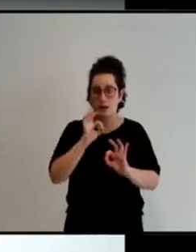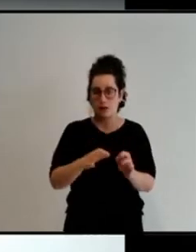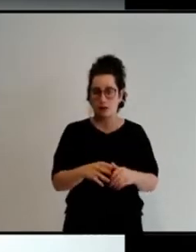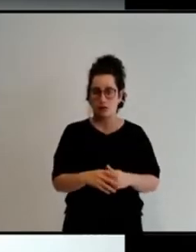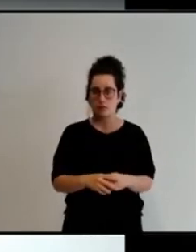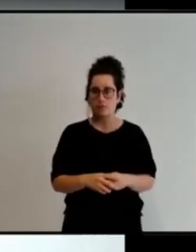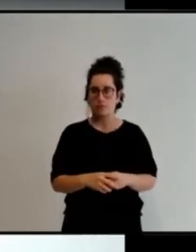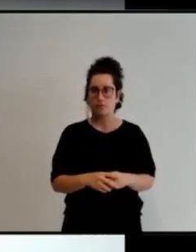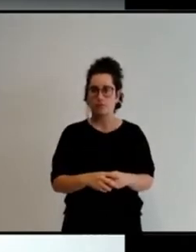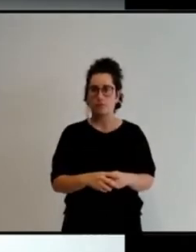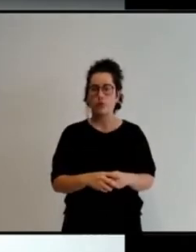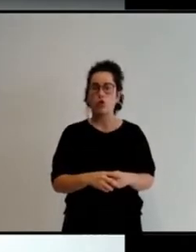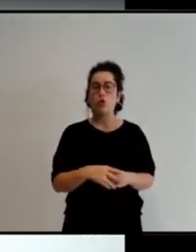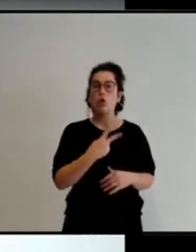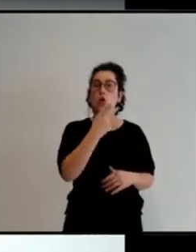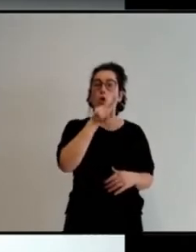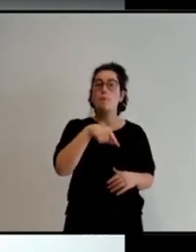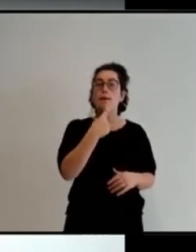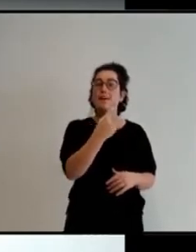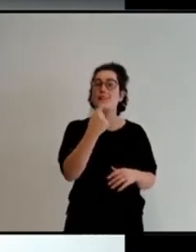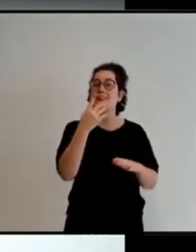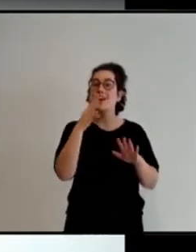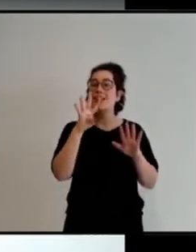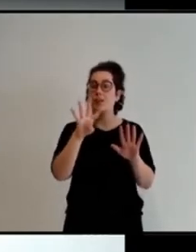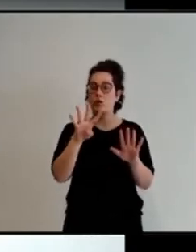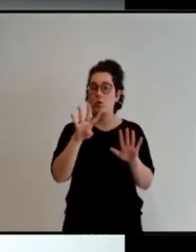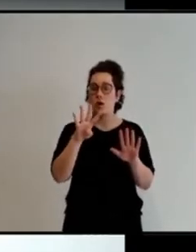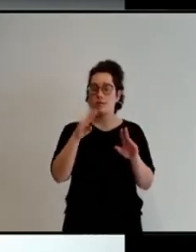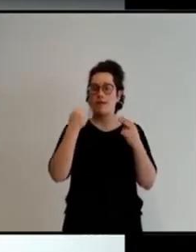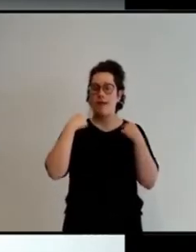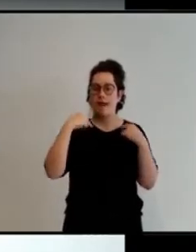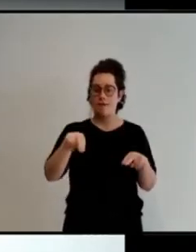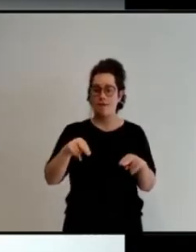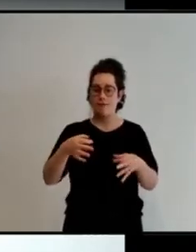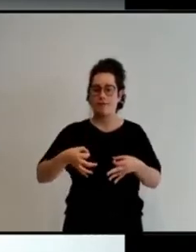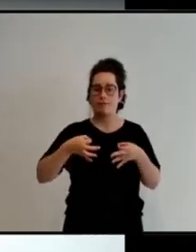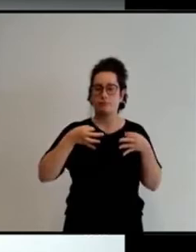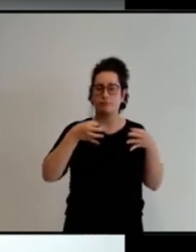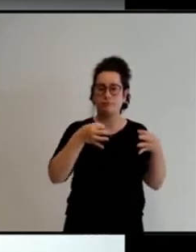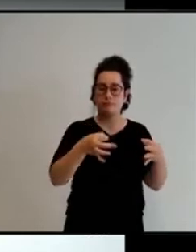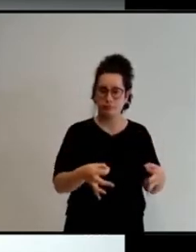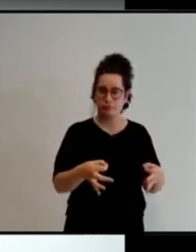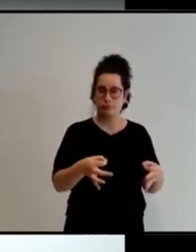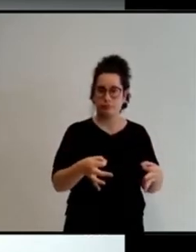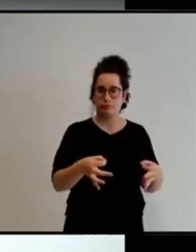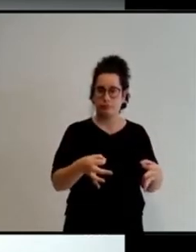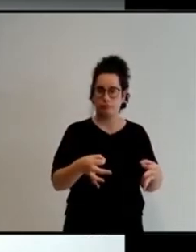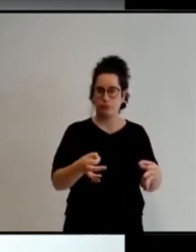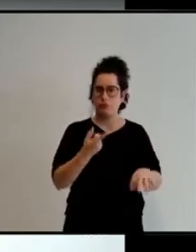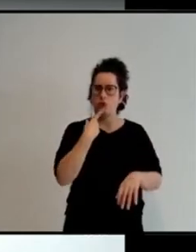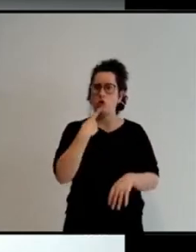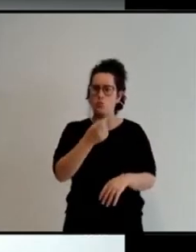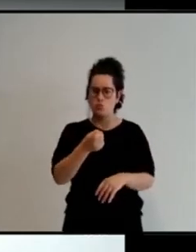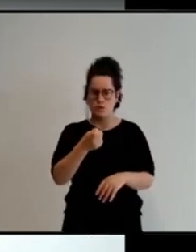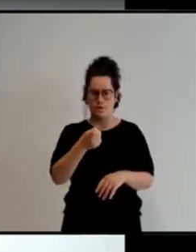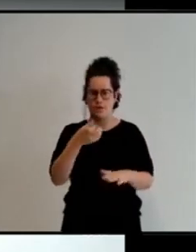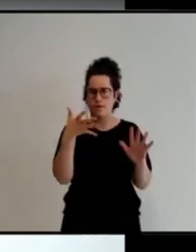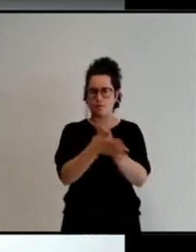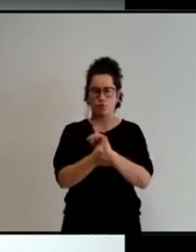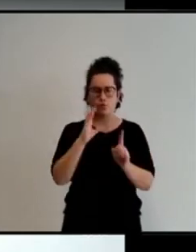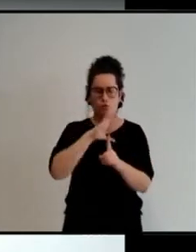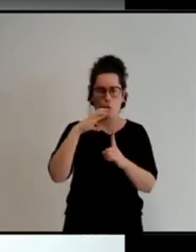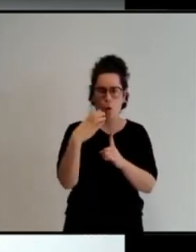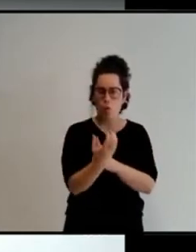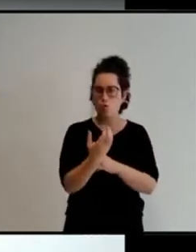Lleida, en el 2019. Fueron momentos difíciles por la parte cultural, por el idioma, por el sistema totalmente